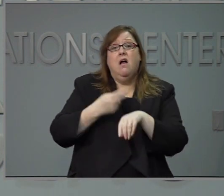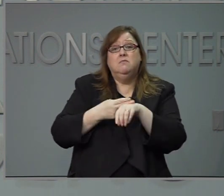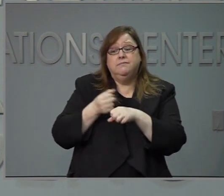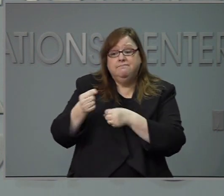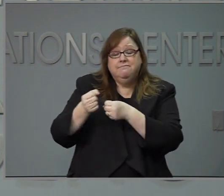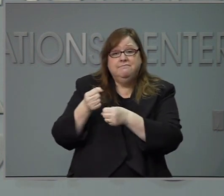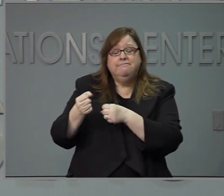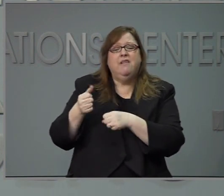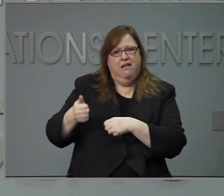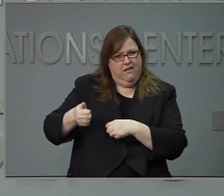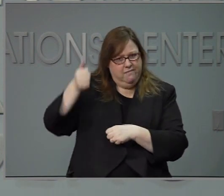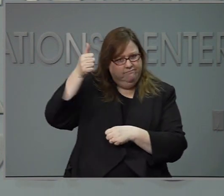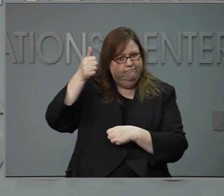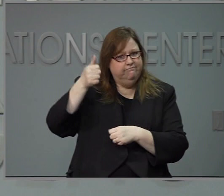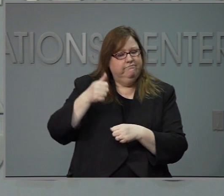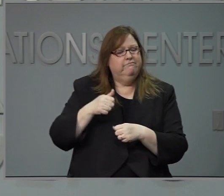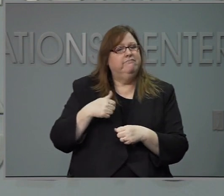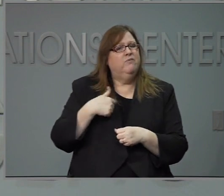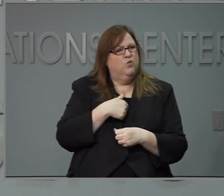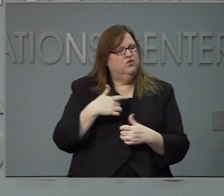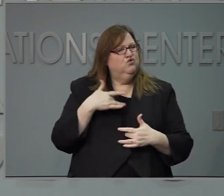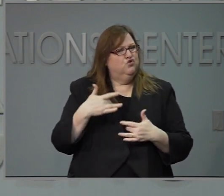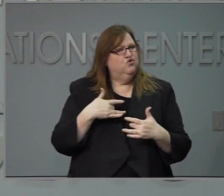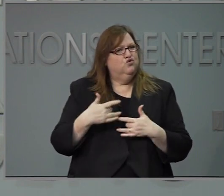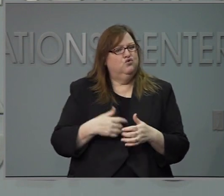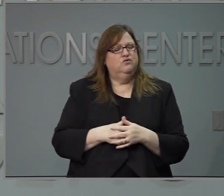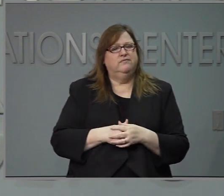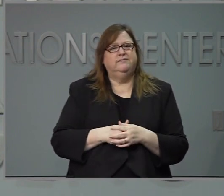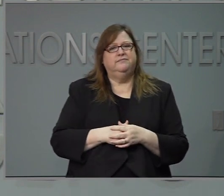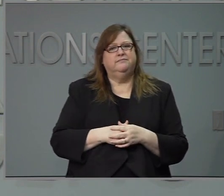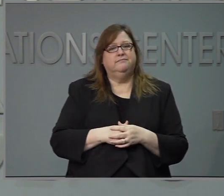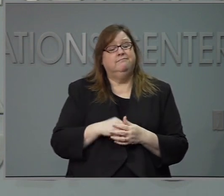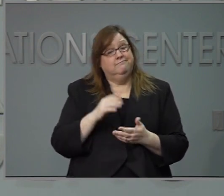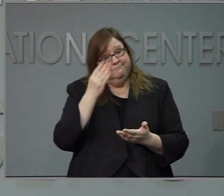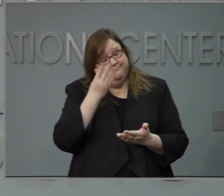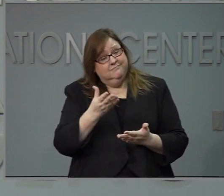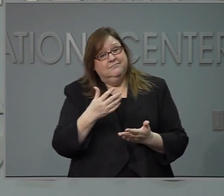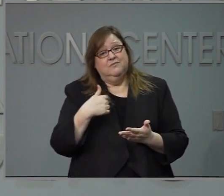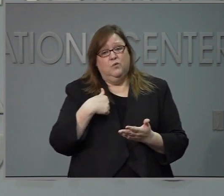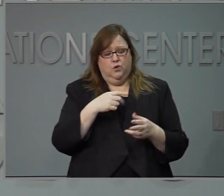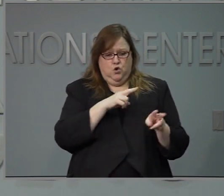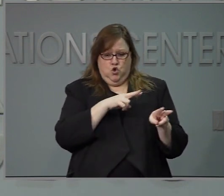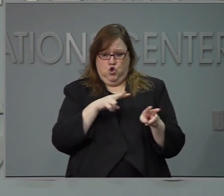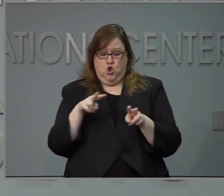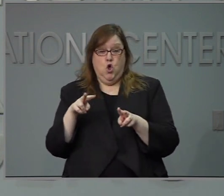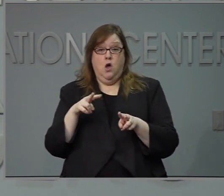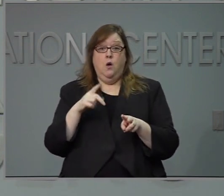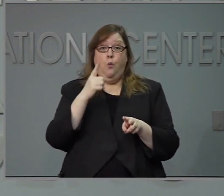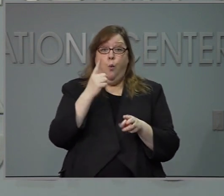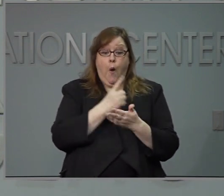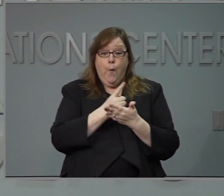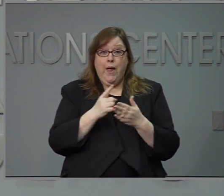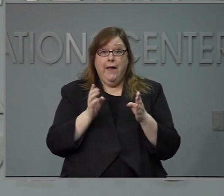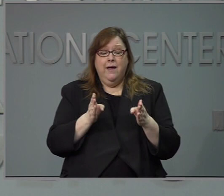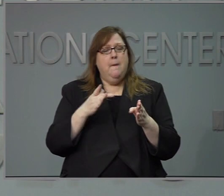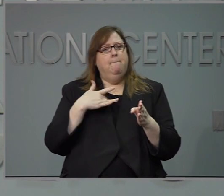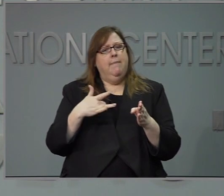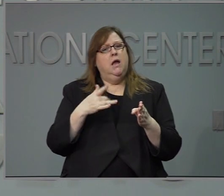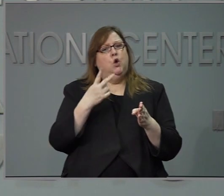así que esto es muy inquietante. Procuramos. An analizar esto durante dos semanas.